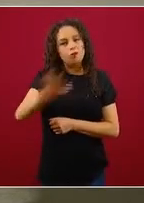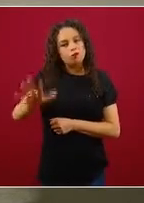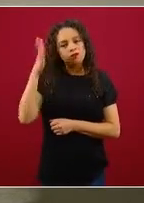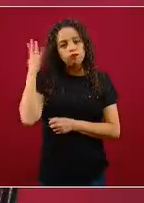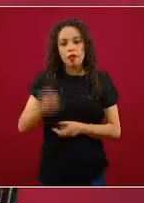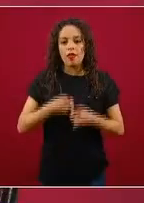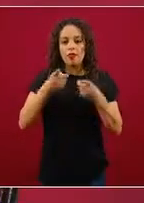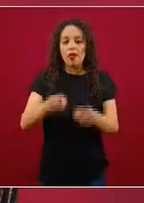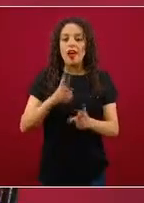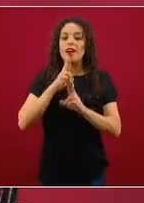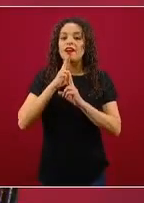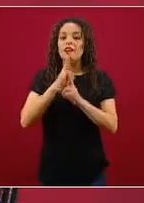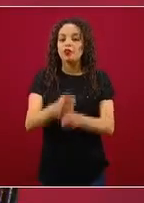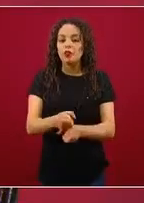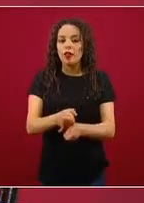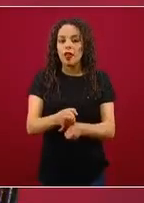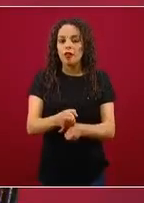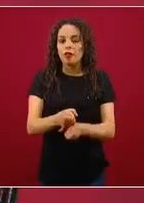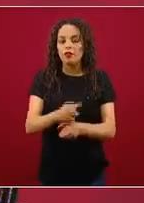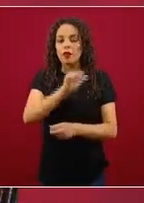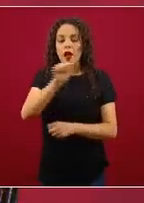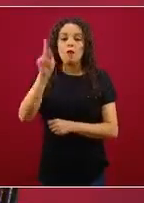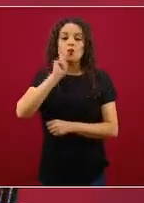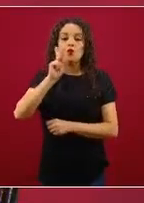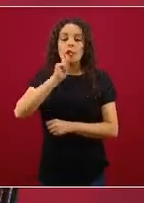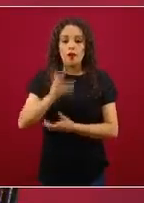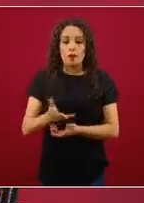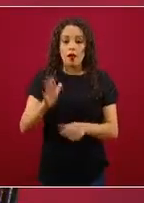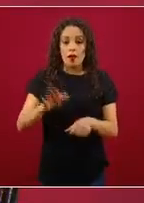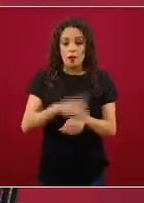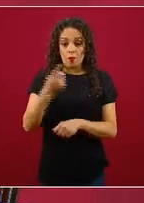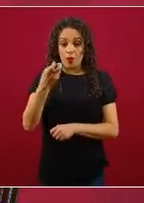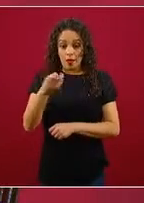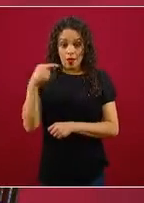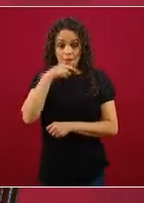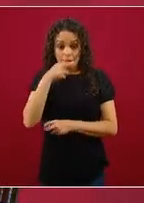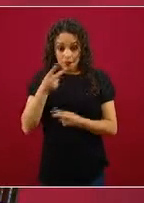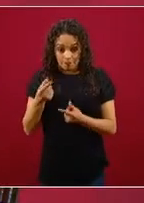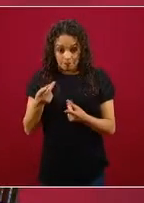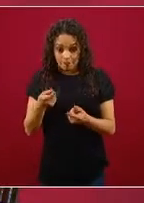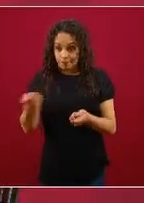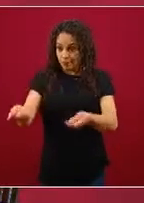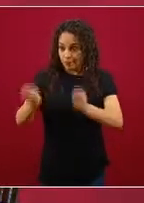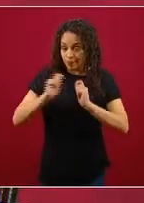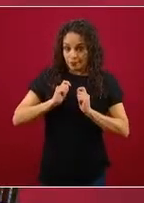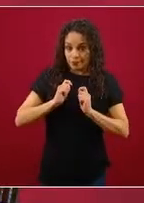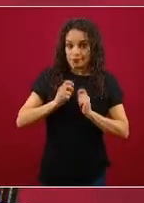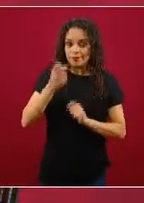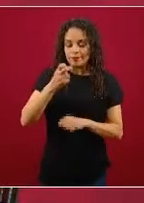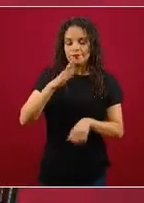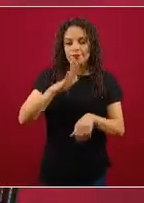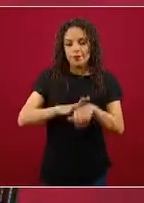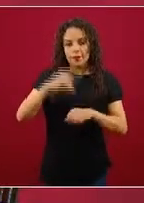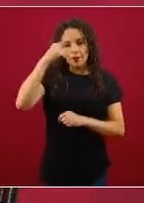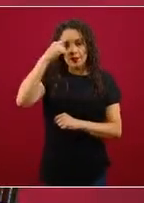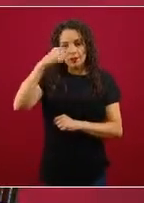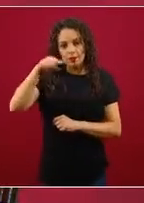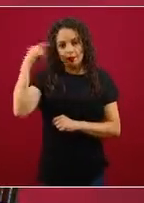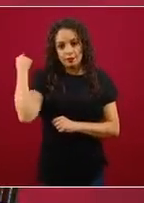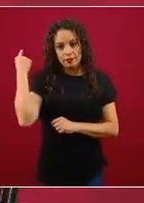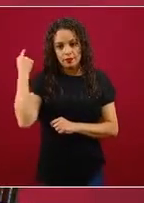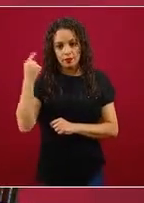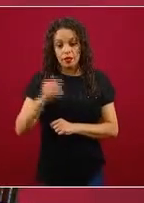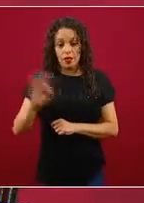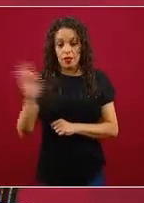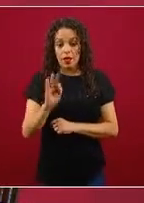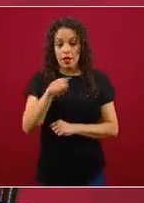es muy importante? Porque en la medida que tengamos un resultado rápido, podemos fácilmente, esa persona desde